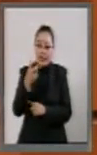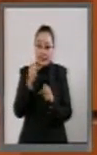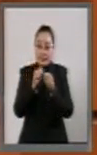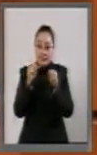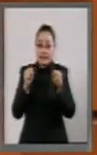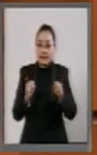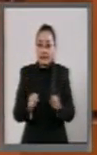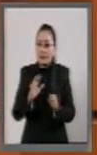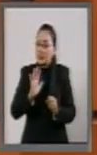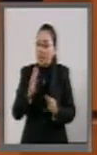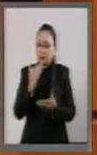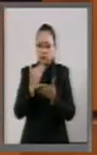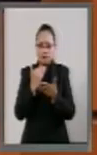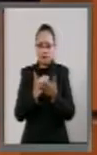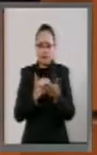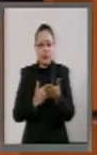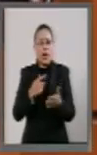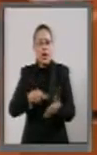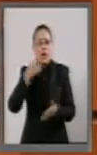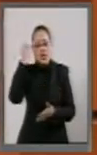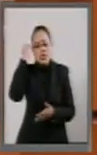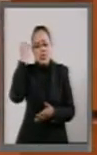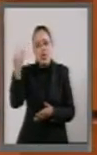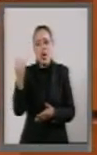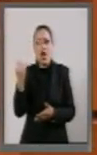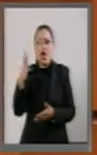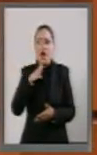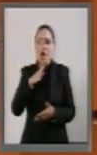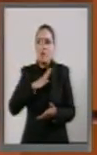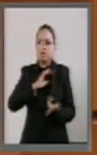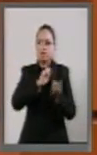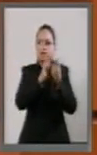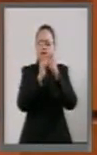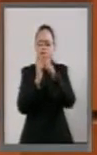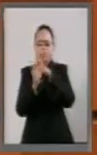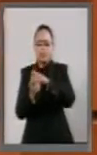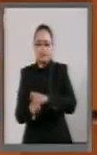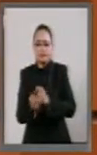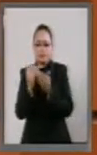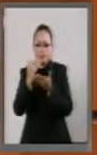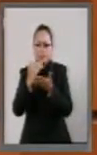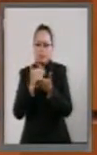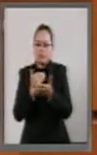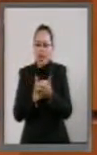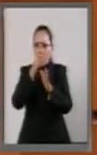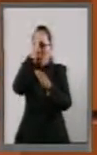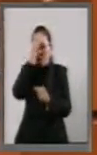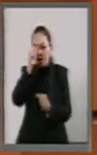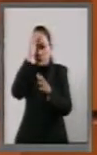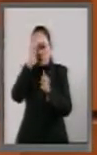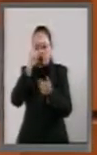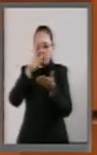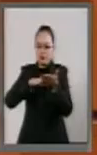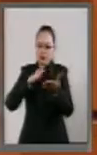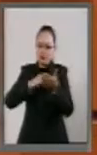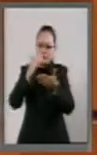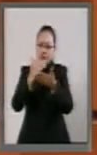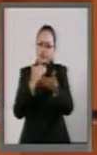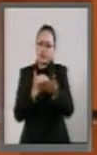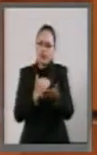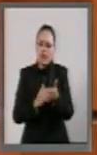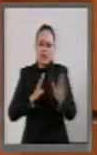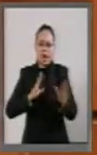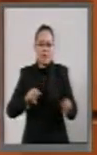fue una idea, una idea que se tradujo en convenios, en documentos que firmó